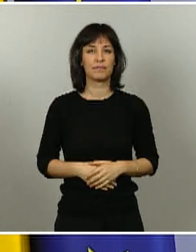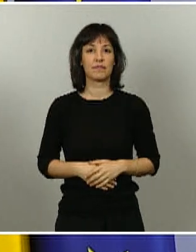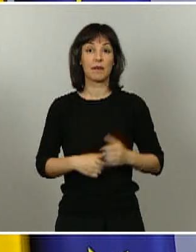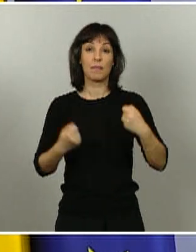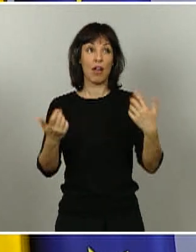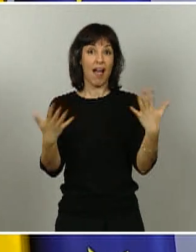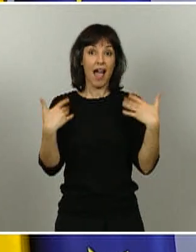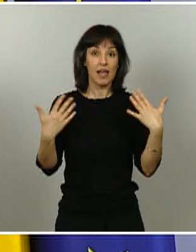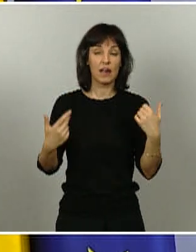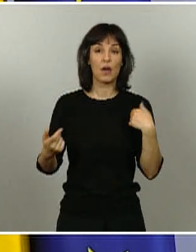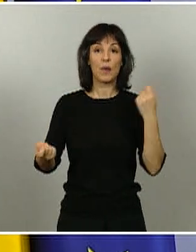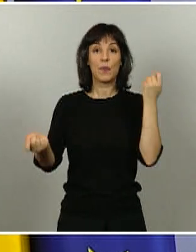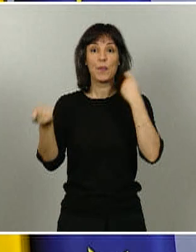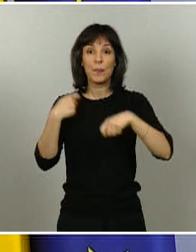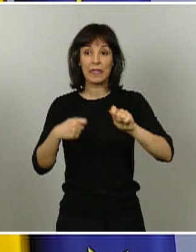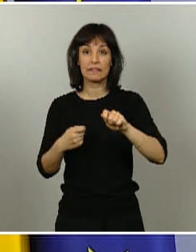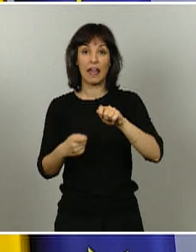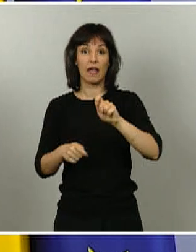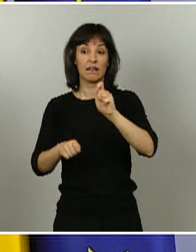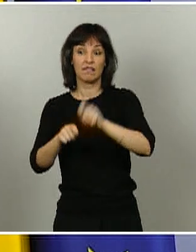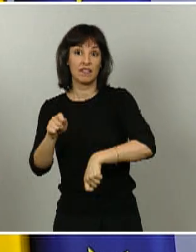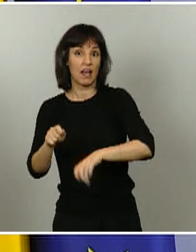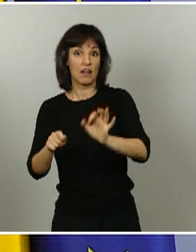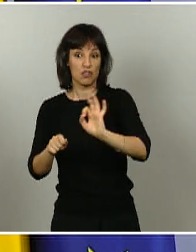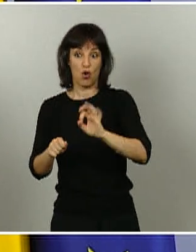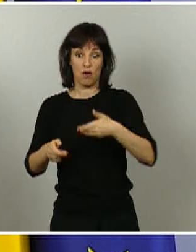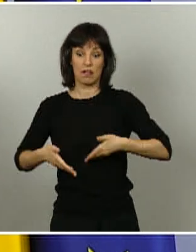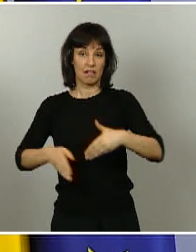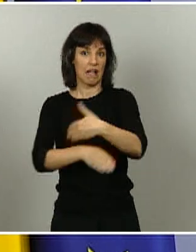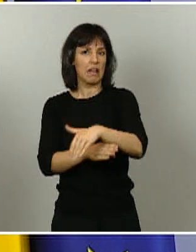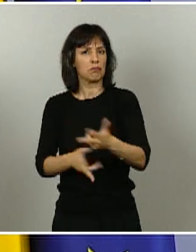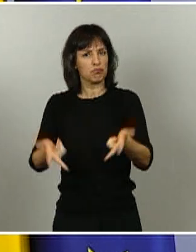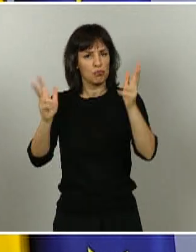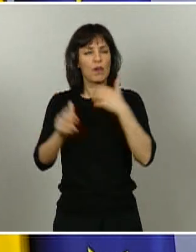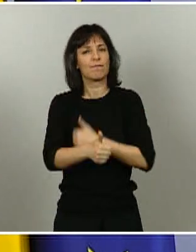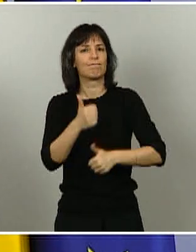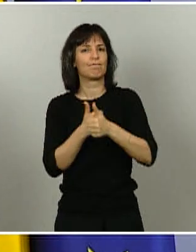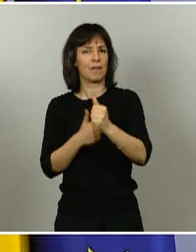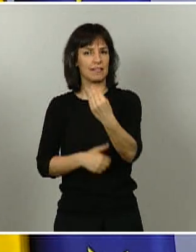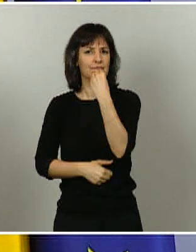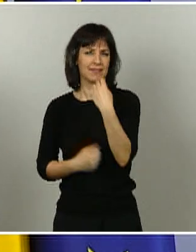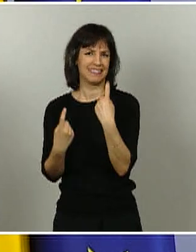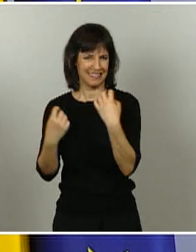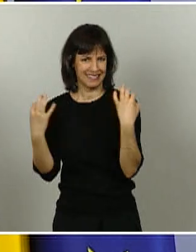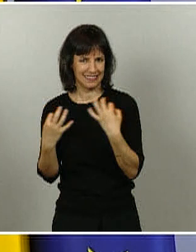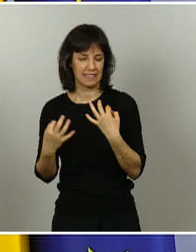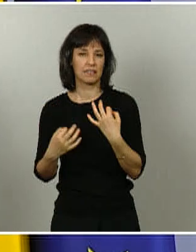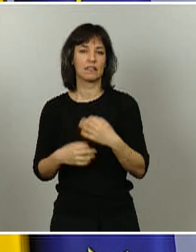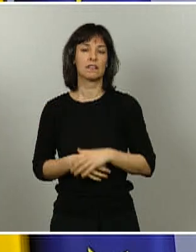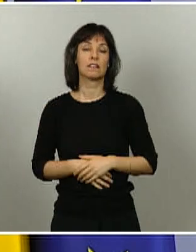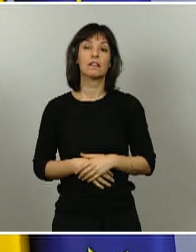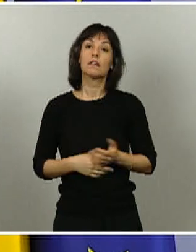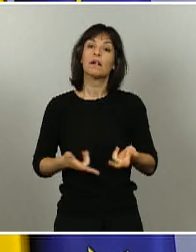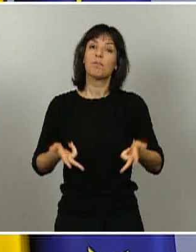no sedentaria en la vía pública, dando siempre preferencia a los productos alimentarios de primera necesidad y también se permite la apertura